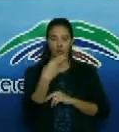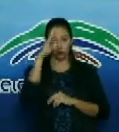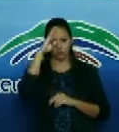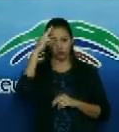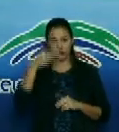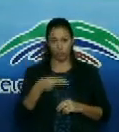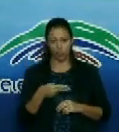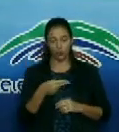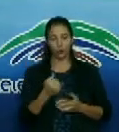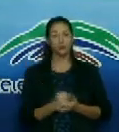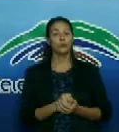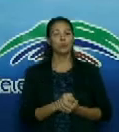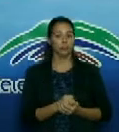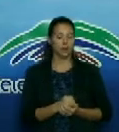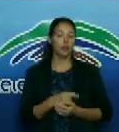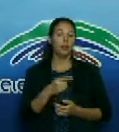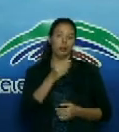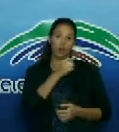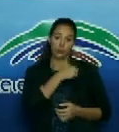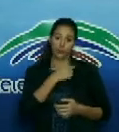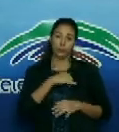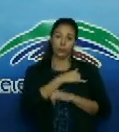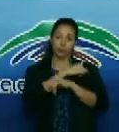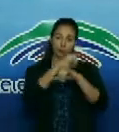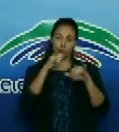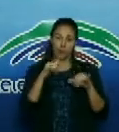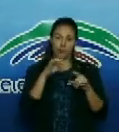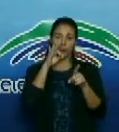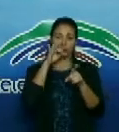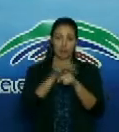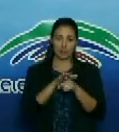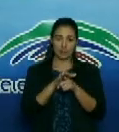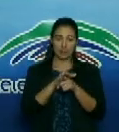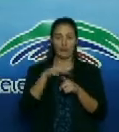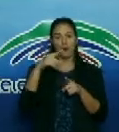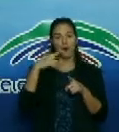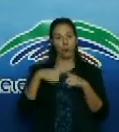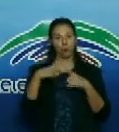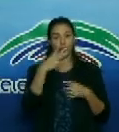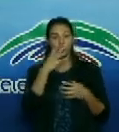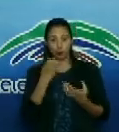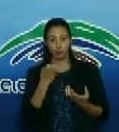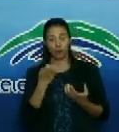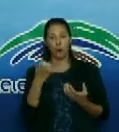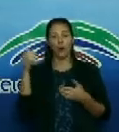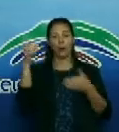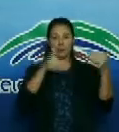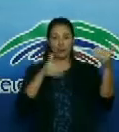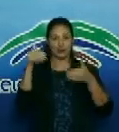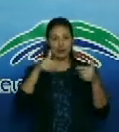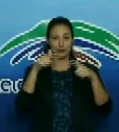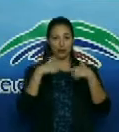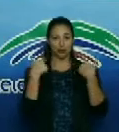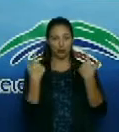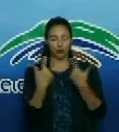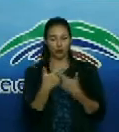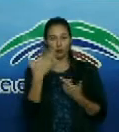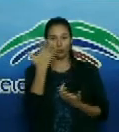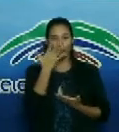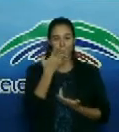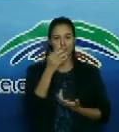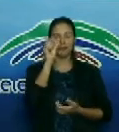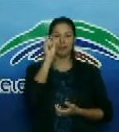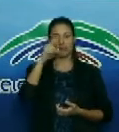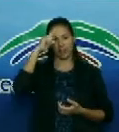autoridades sanitarias. Yo le decía al inicio que otro placer inmenso contar en nuestros estudios con personal de salud